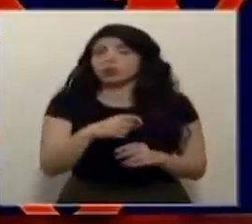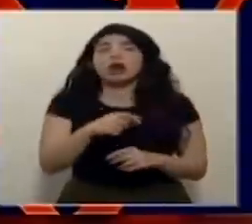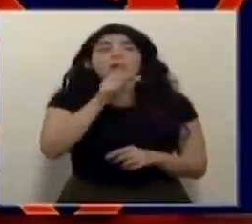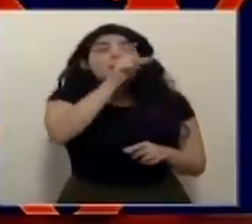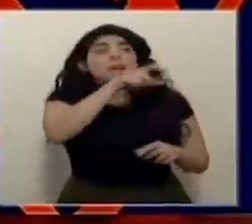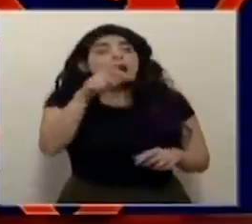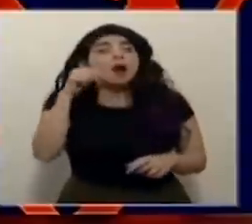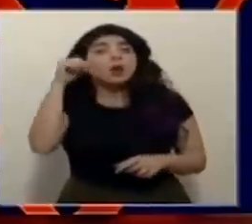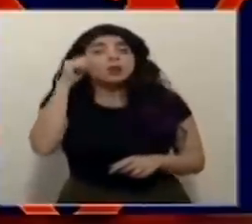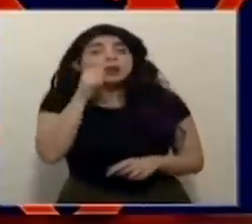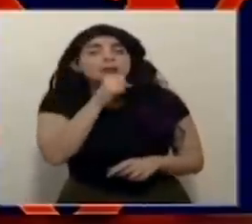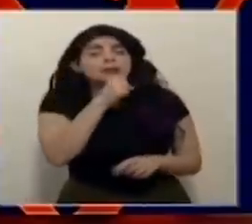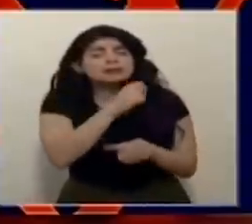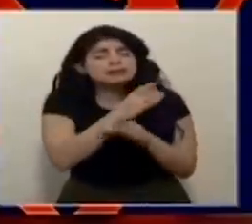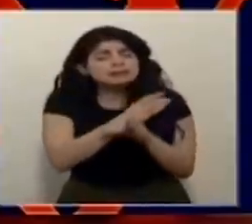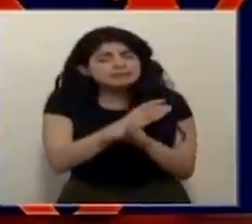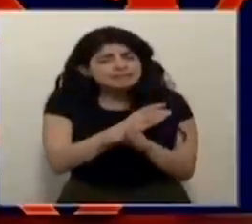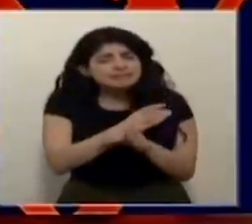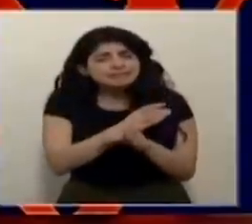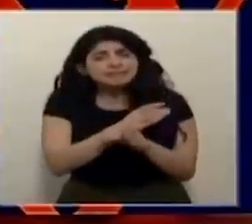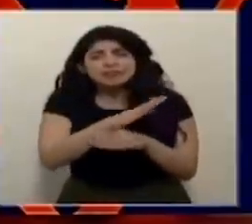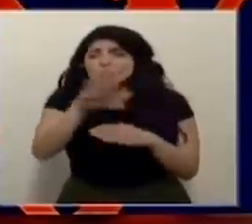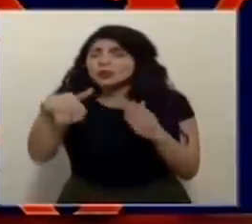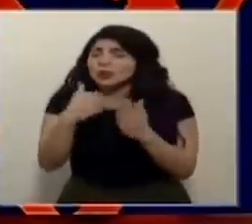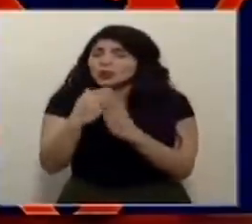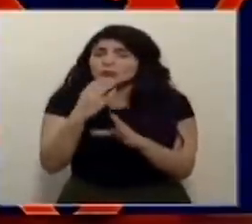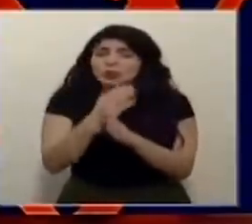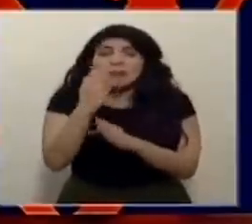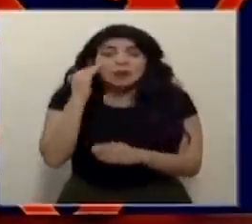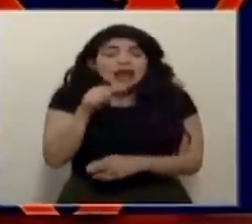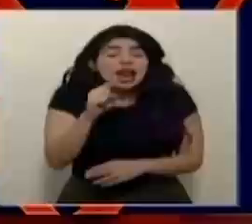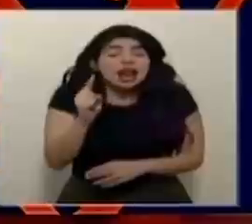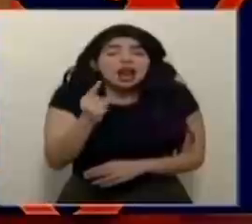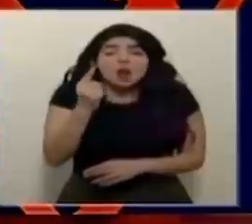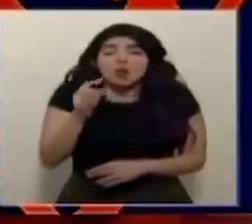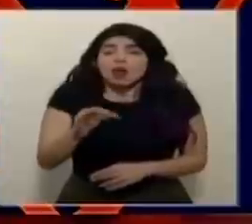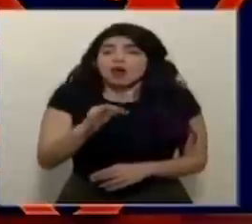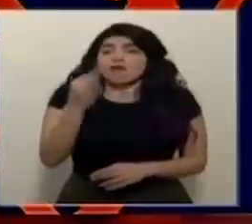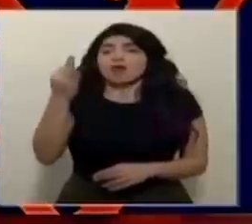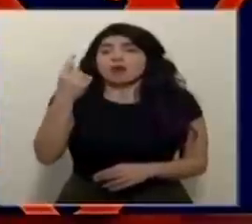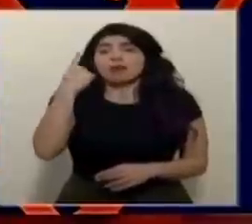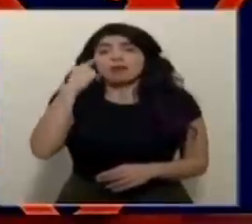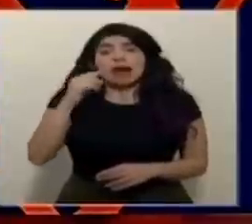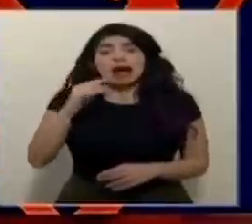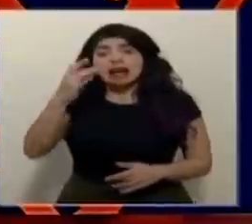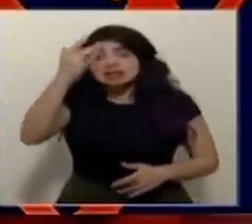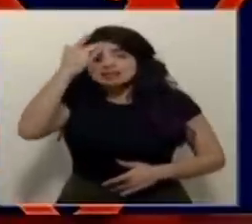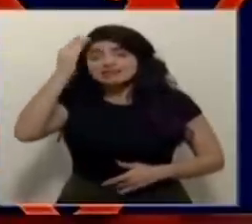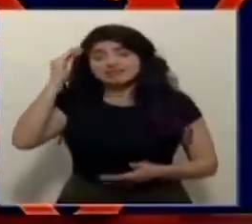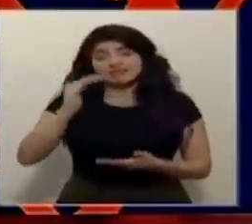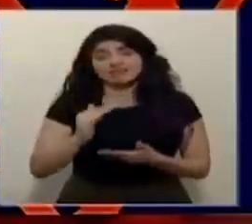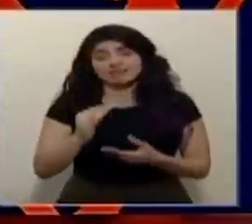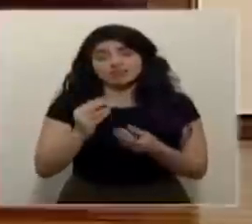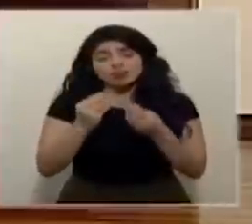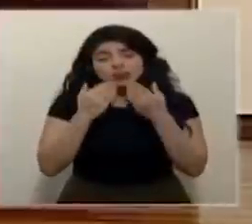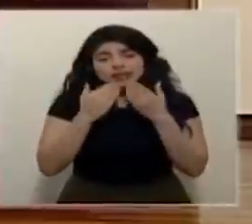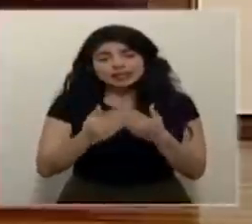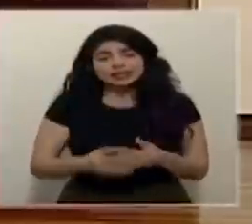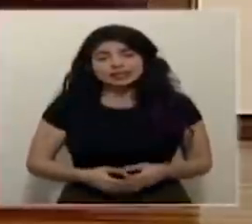los adultos mayores, cuidarnos entre todos porque es la única forma de disminuir la tasa de contagio. Muchas gracias.